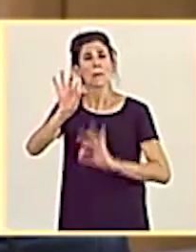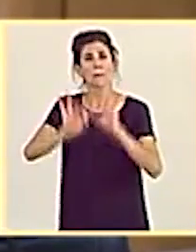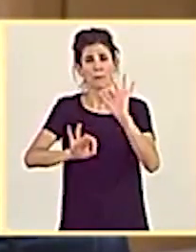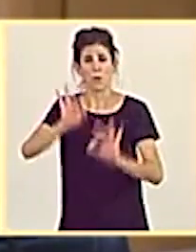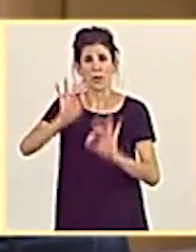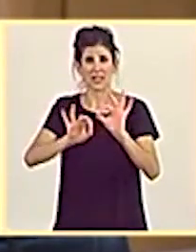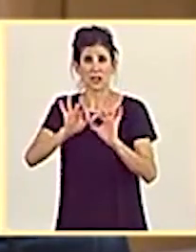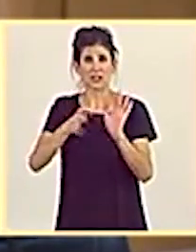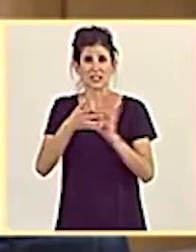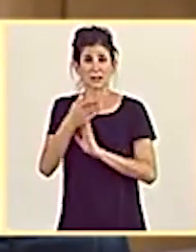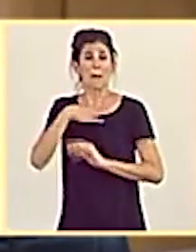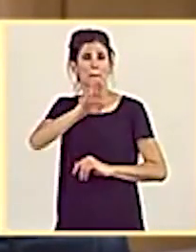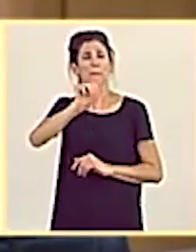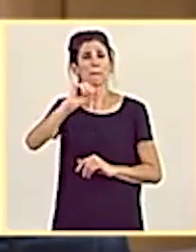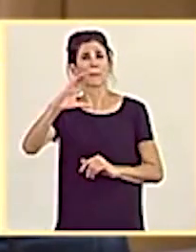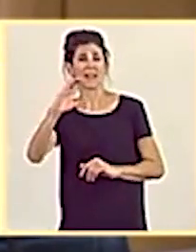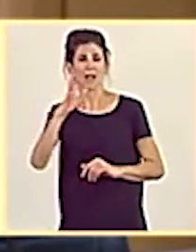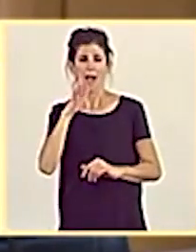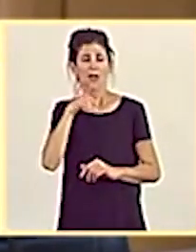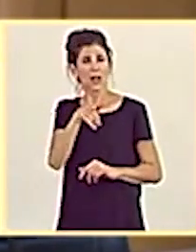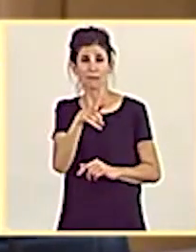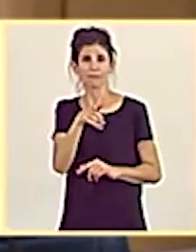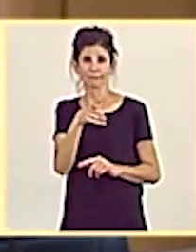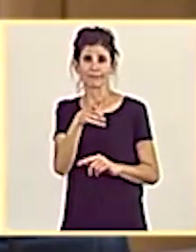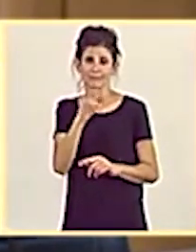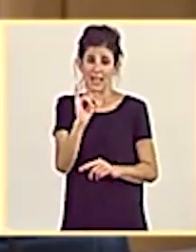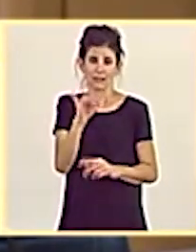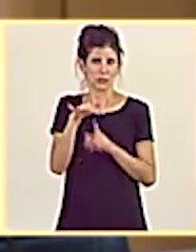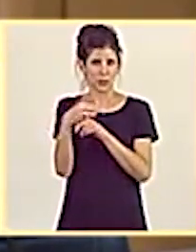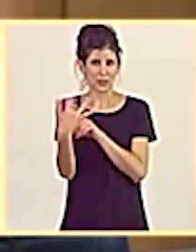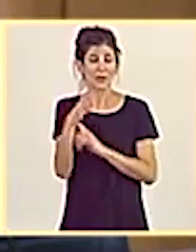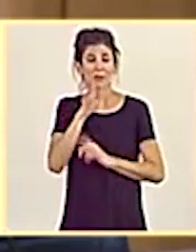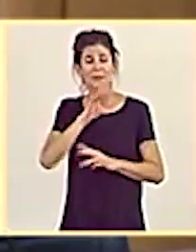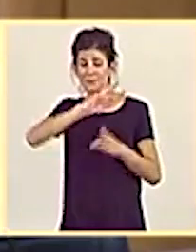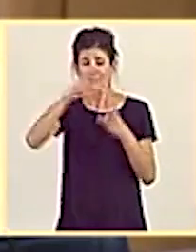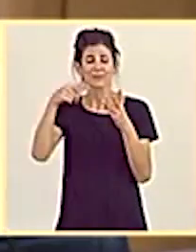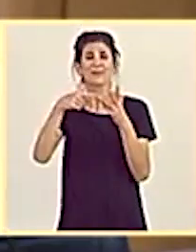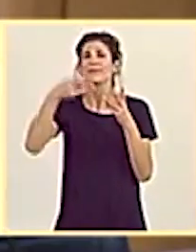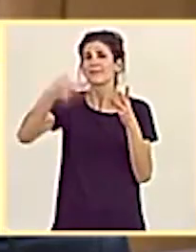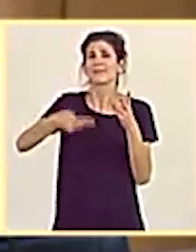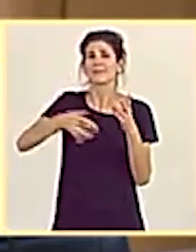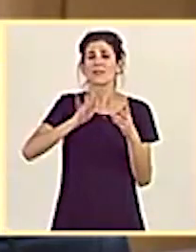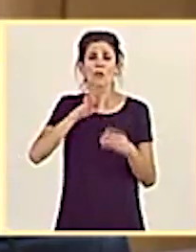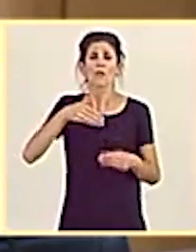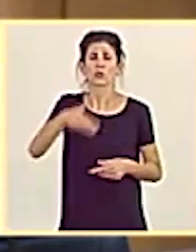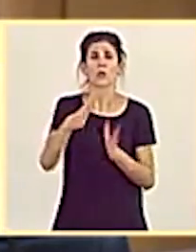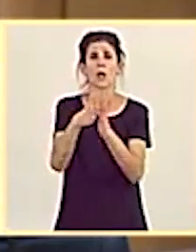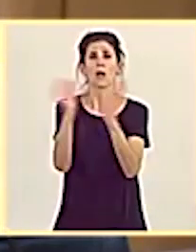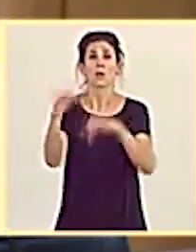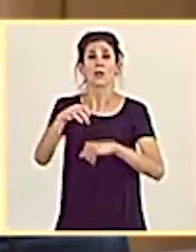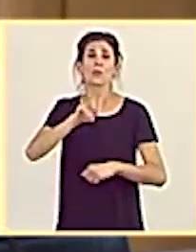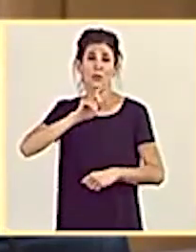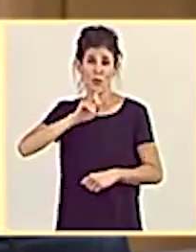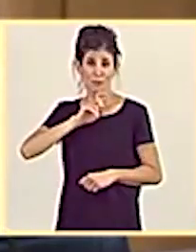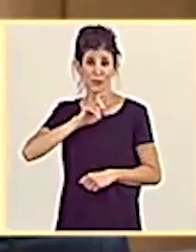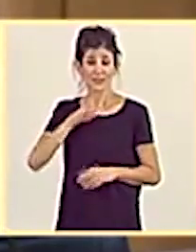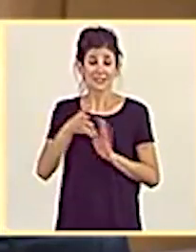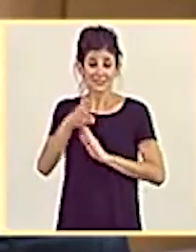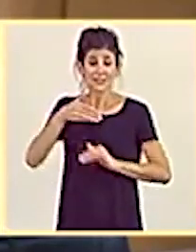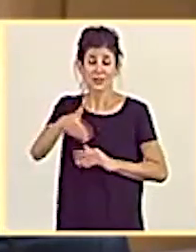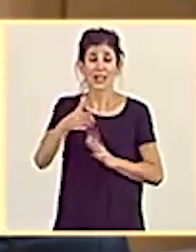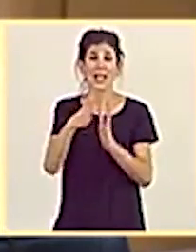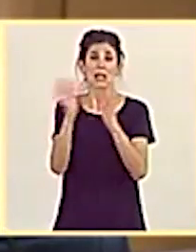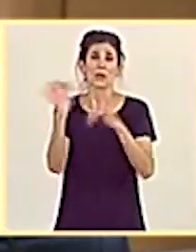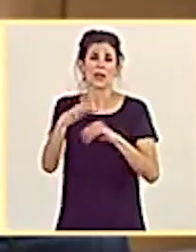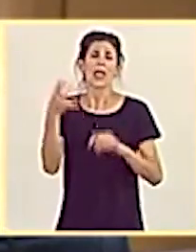de esta PAC que ahora nos ha enfrentado. Y, en tercer lugar, lo que es clave, el futuro acuerdo. Y el futuro acuerdo tiene que